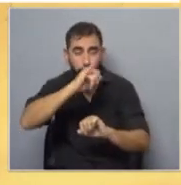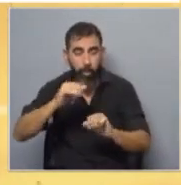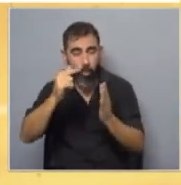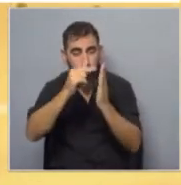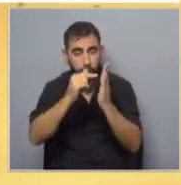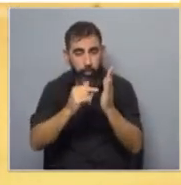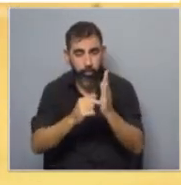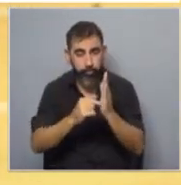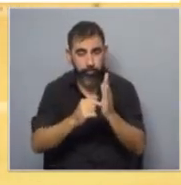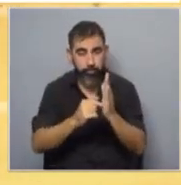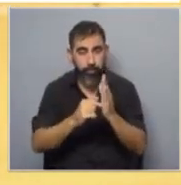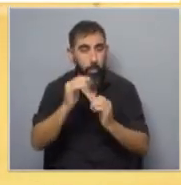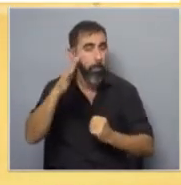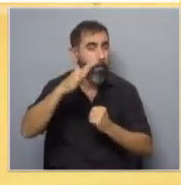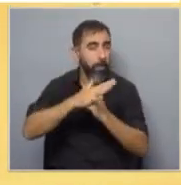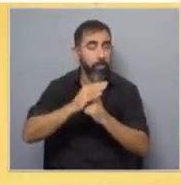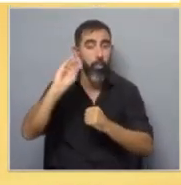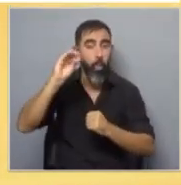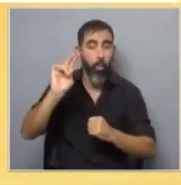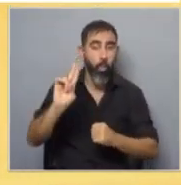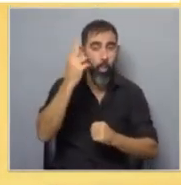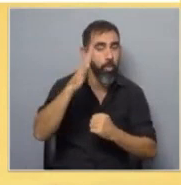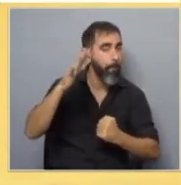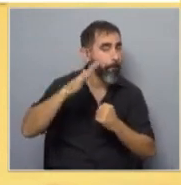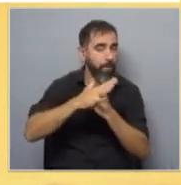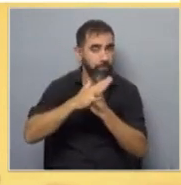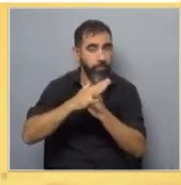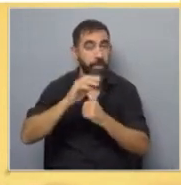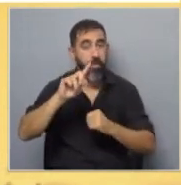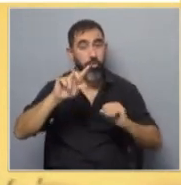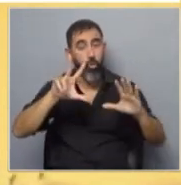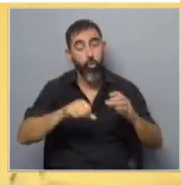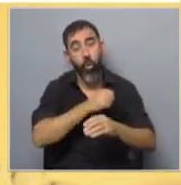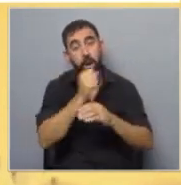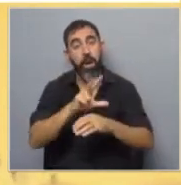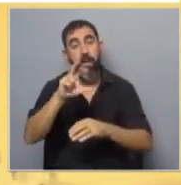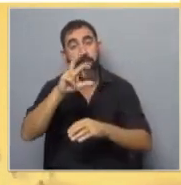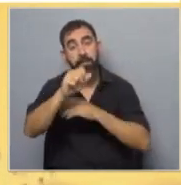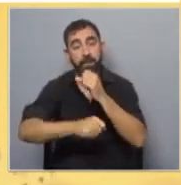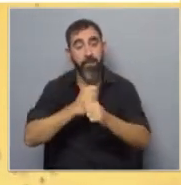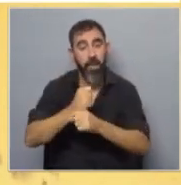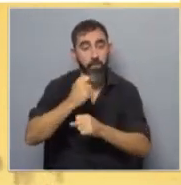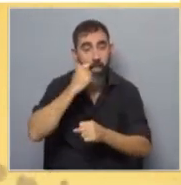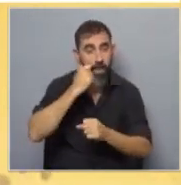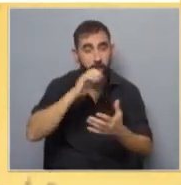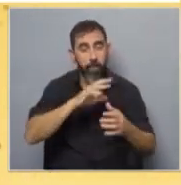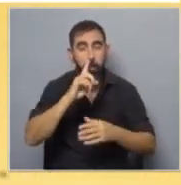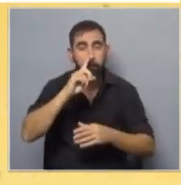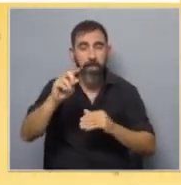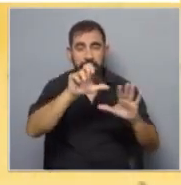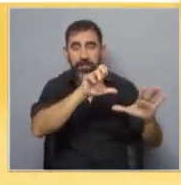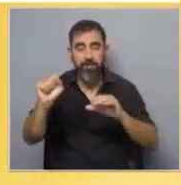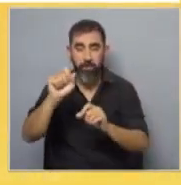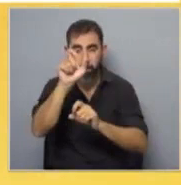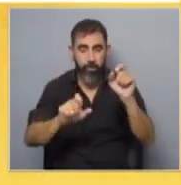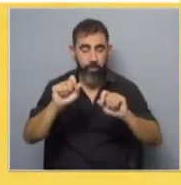puntajes. Y si te fijás, los más altos son los jóvenes uruguayos. Está claro. De 18 a 30 años esa muestra, ¿no? De gente de aproximadamente 1.600 de todo